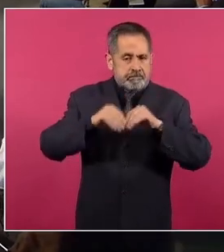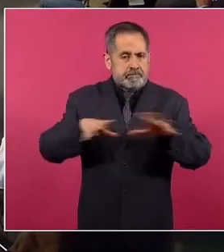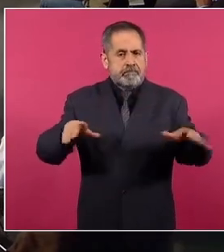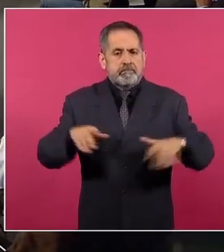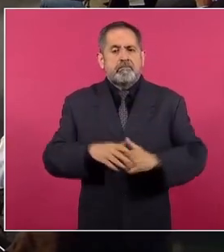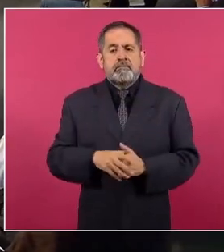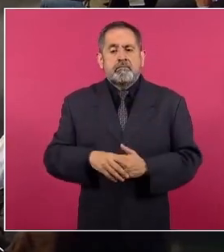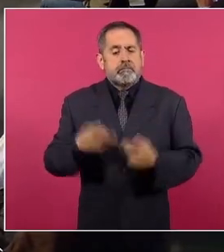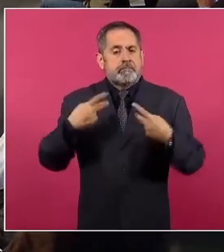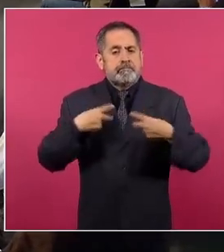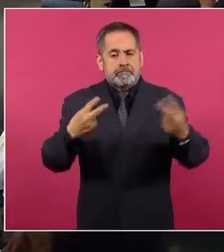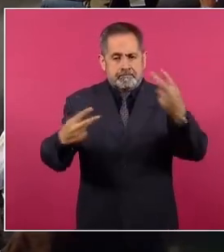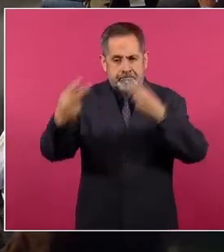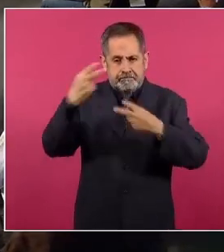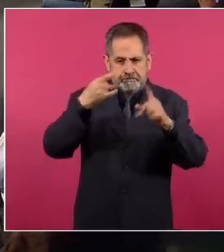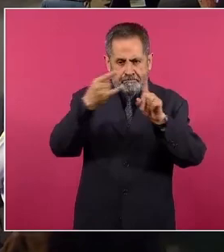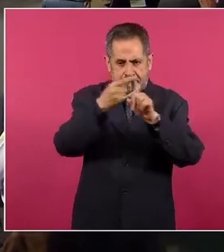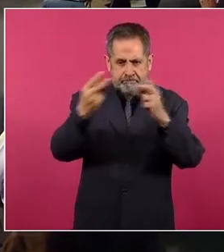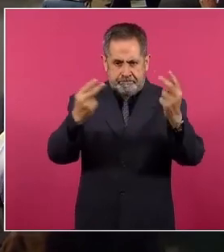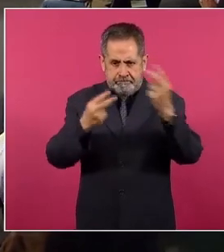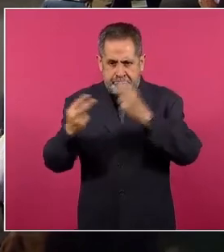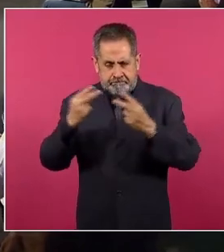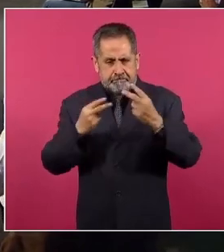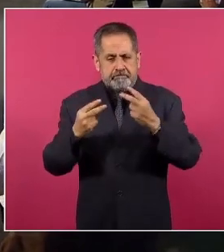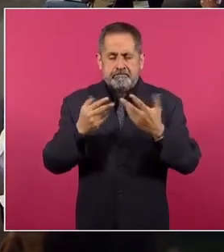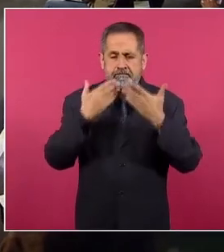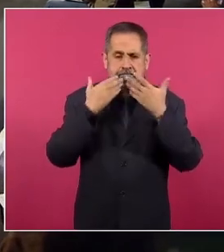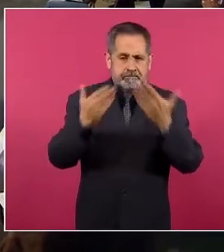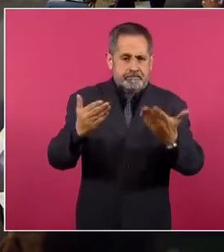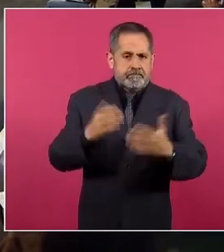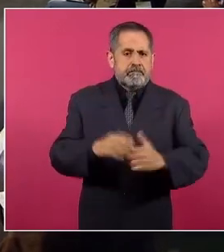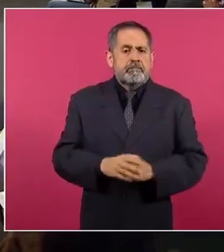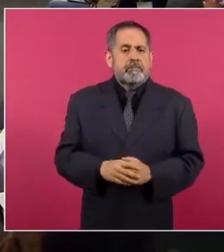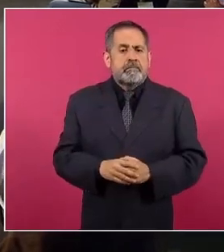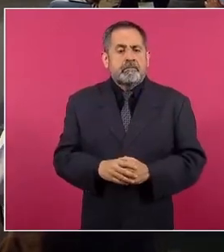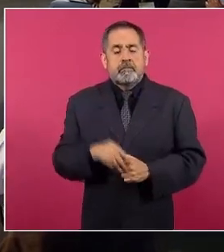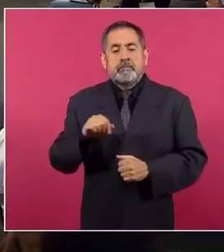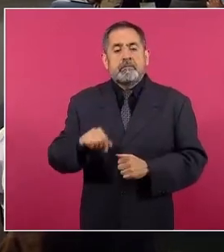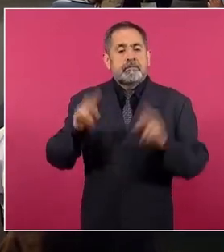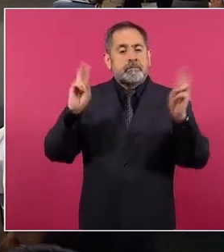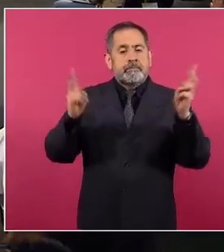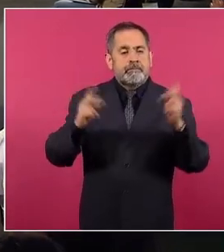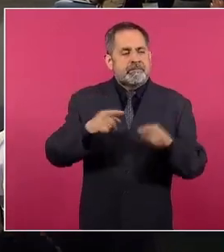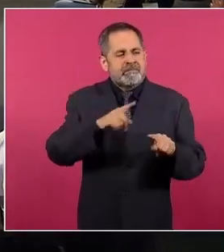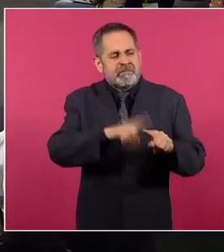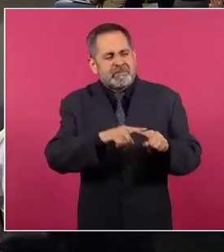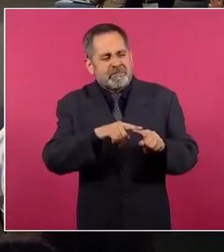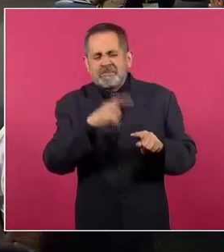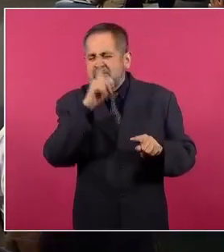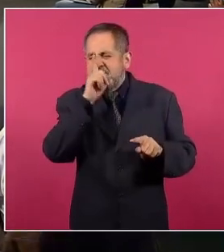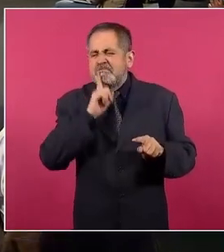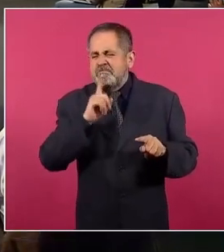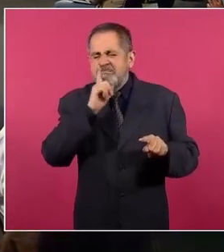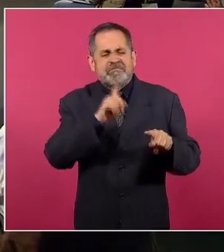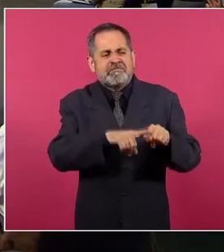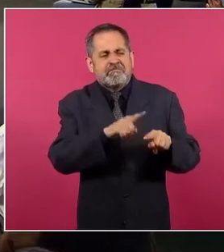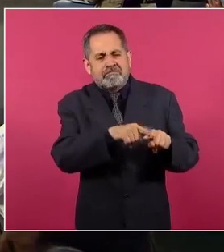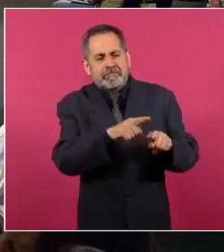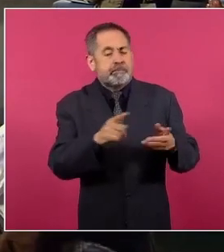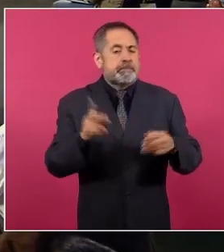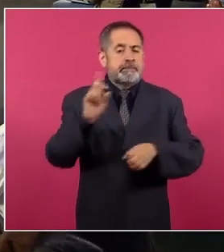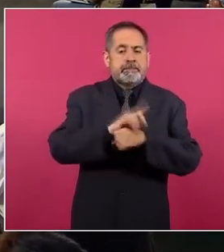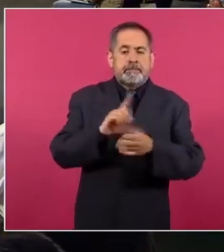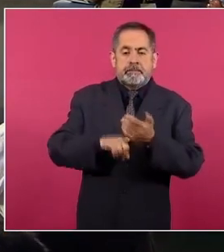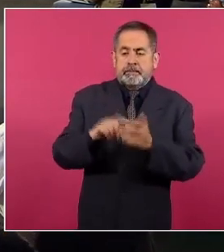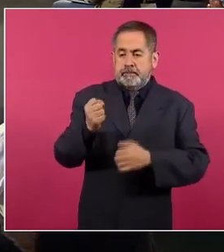los que nos ven a través de las plataformas digitales. Este es el Quién es quién en las mentiras de la semana del 7 de